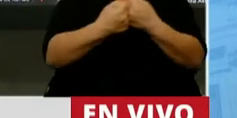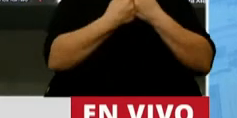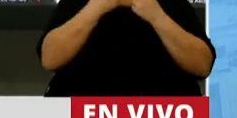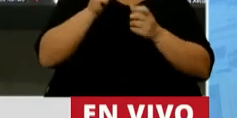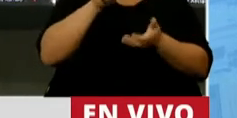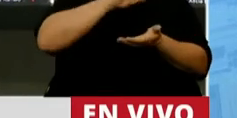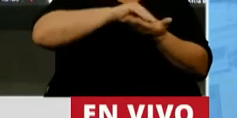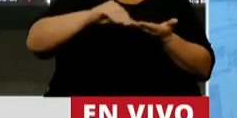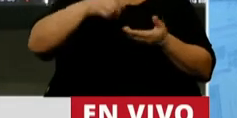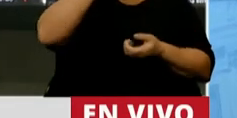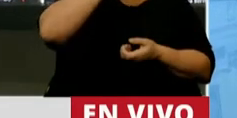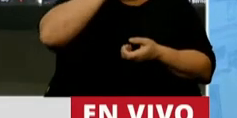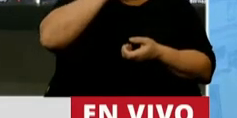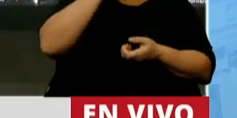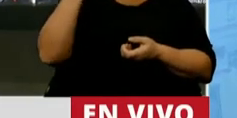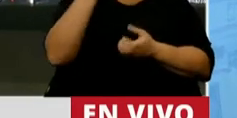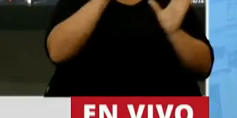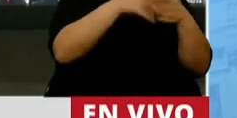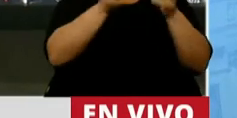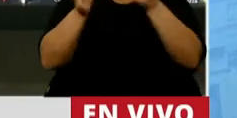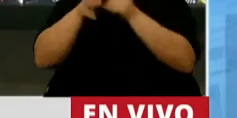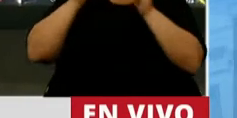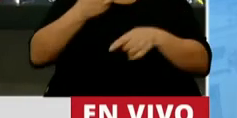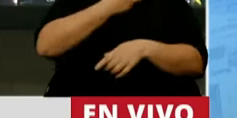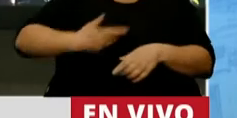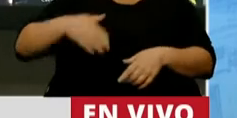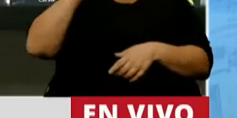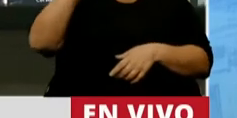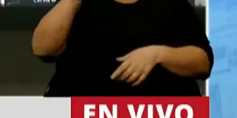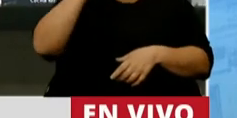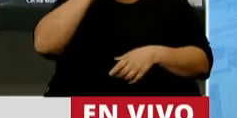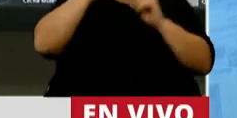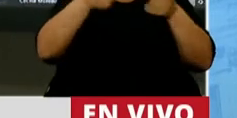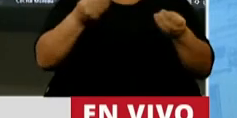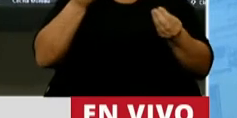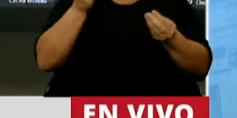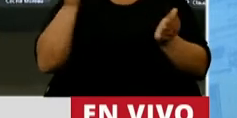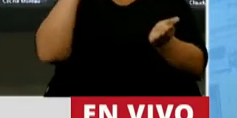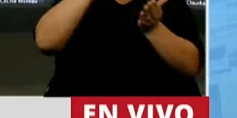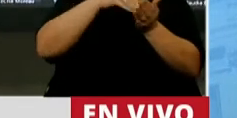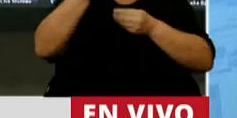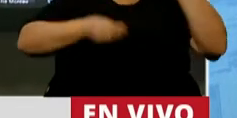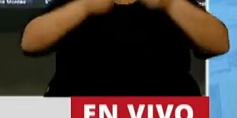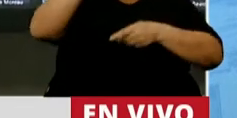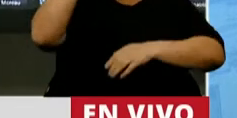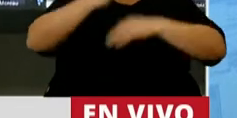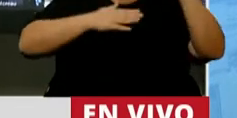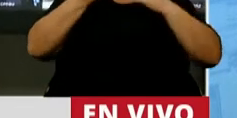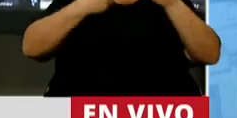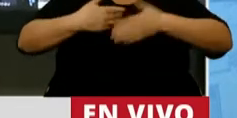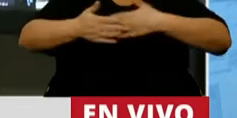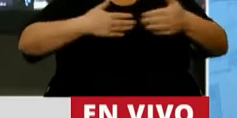hemos hecho legisladores correntinos de ambos bloques y el gobierno de la provincia para incorporar al presupuesto nacional obras de